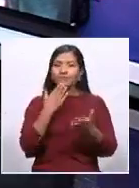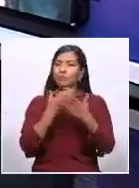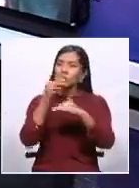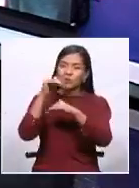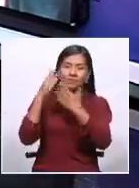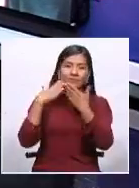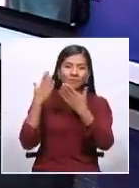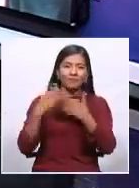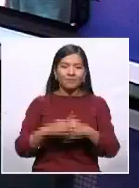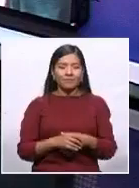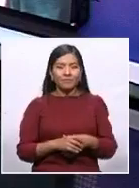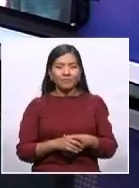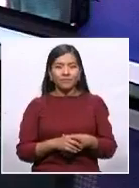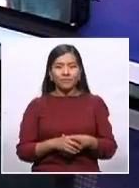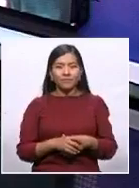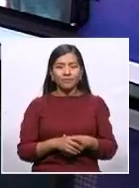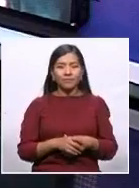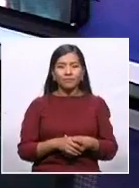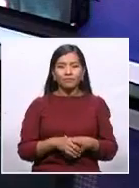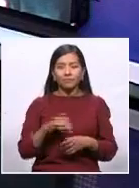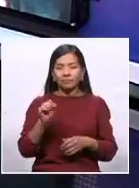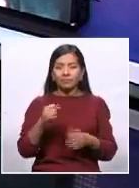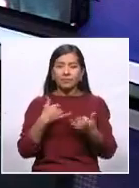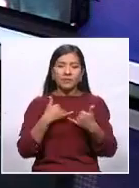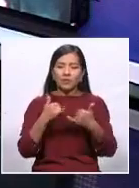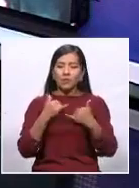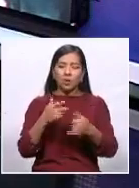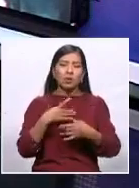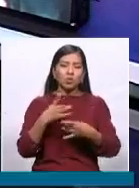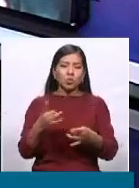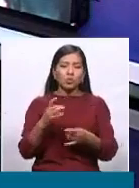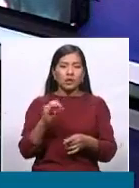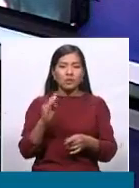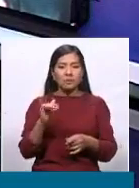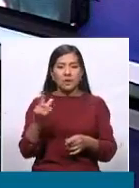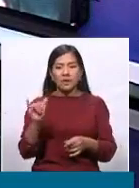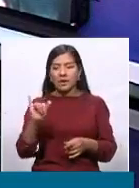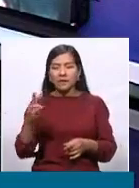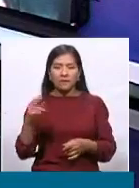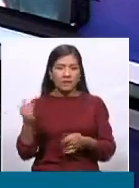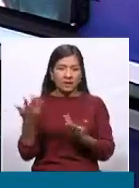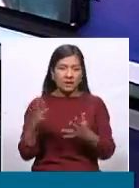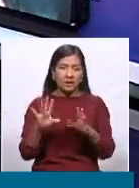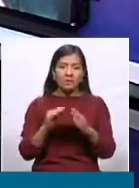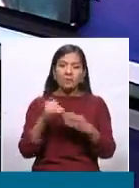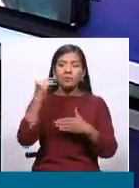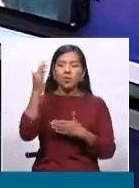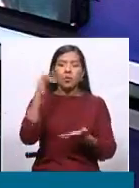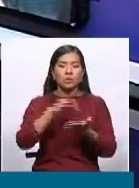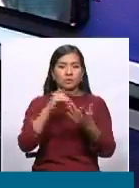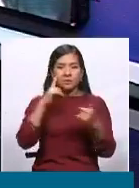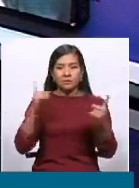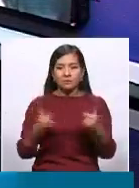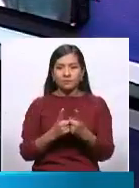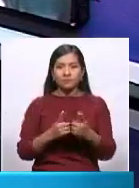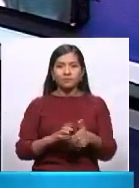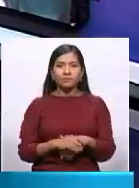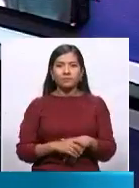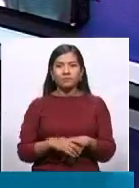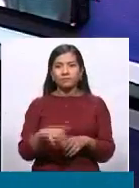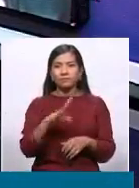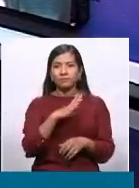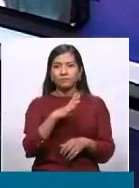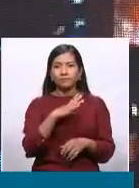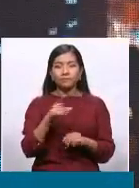diputado hasta la próxima Iván Camila un gusto como siempre y gracias por el espacio será pues hasta cualquier otro momento bien